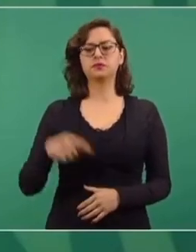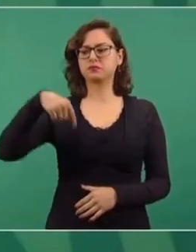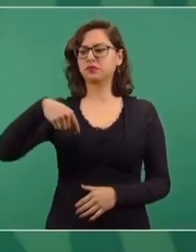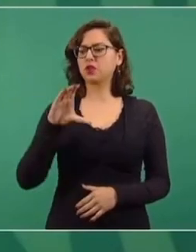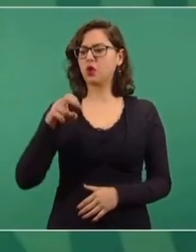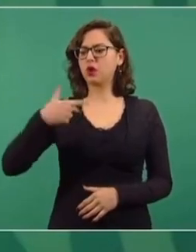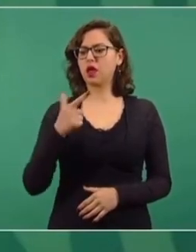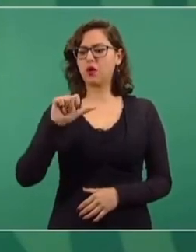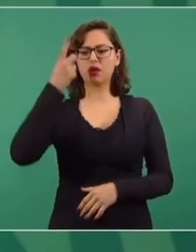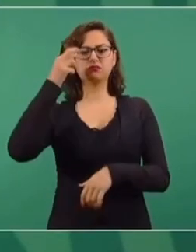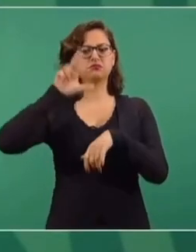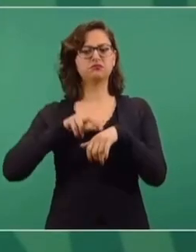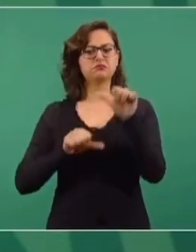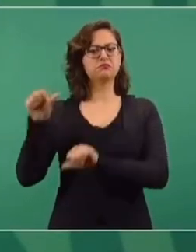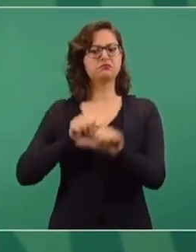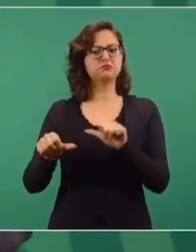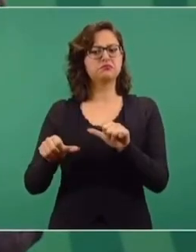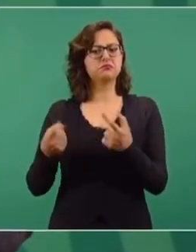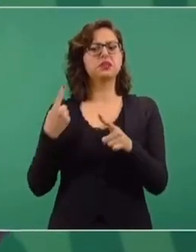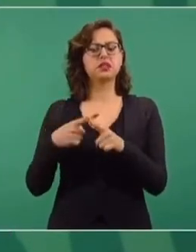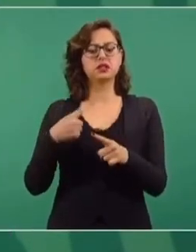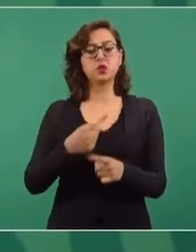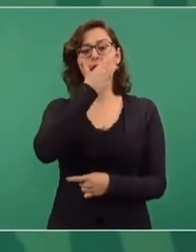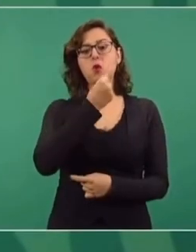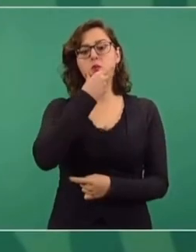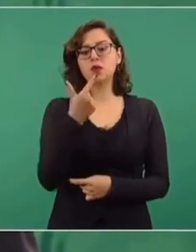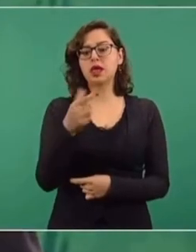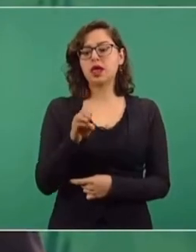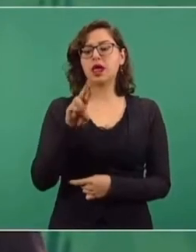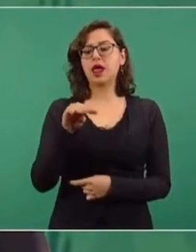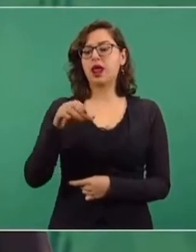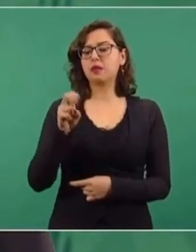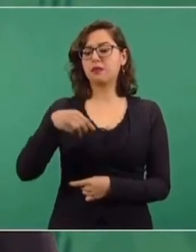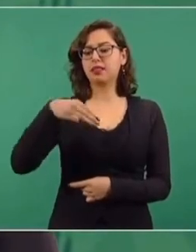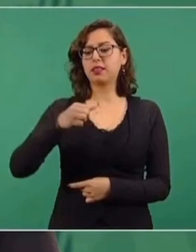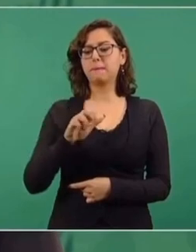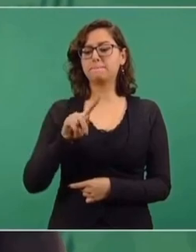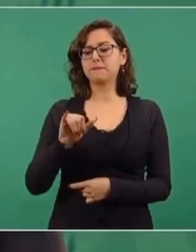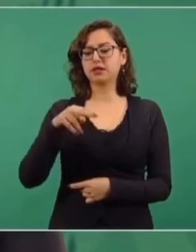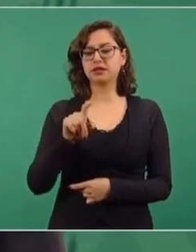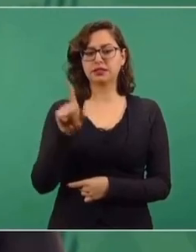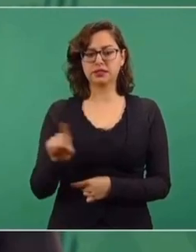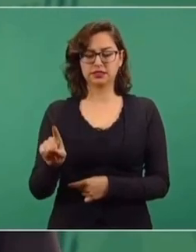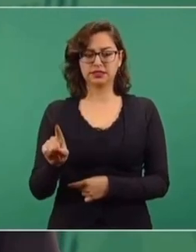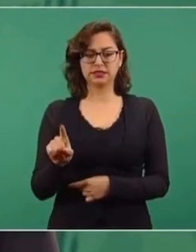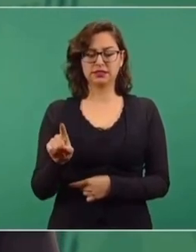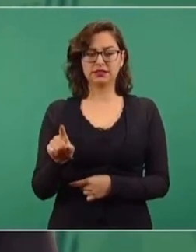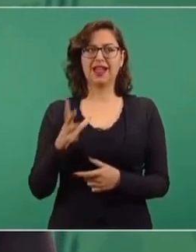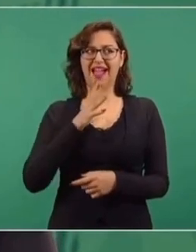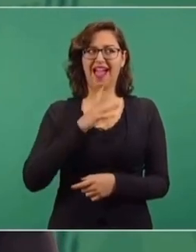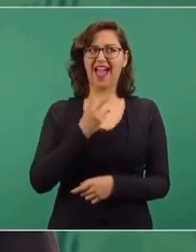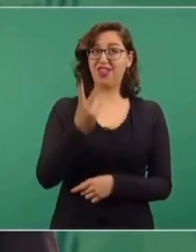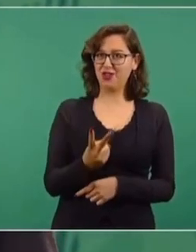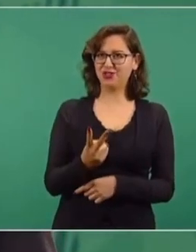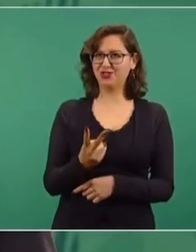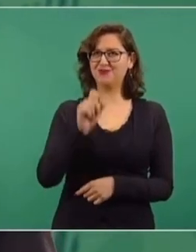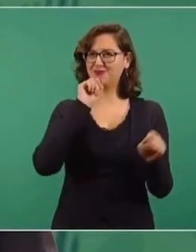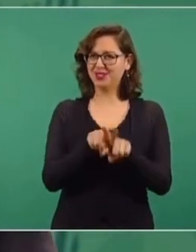lo va a ocupar, Germán Martínez. Hay dos Germán Martínez.